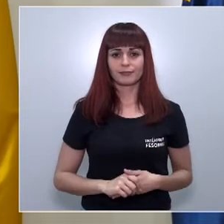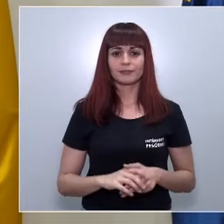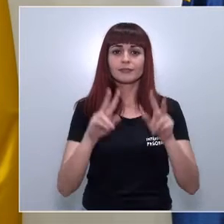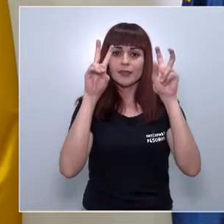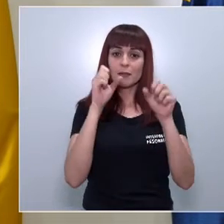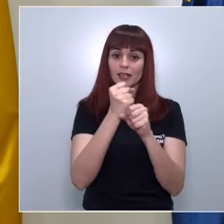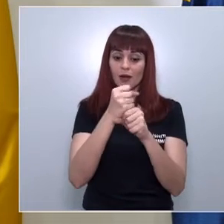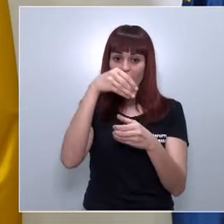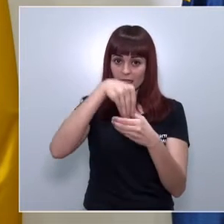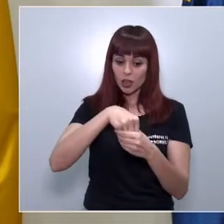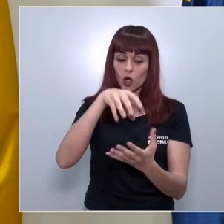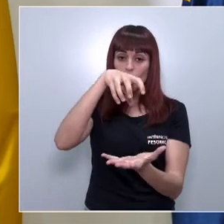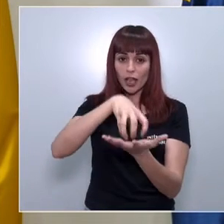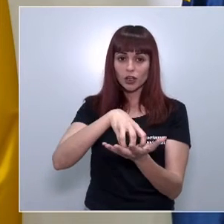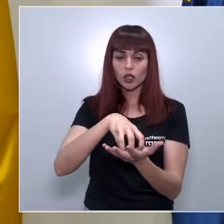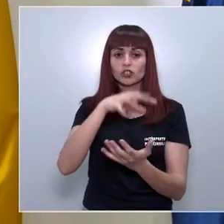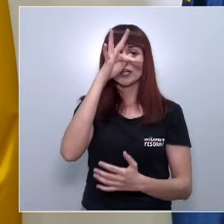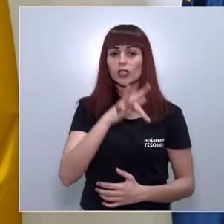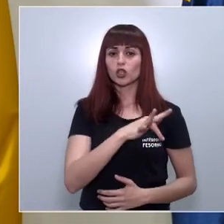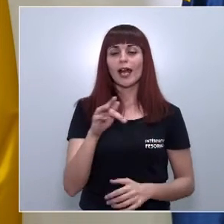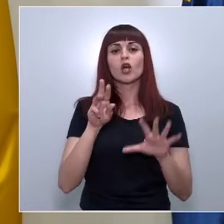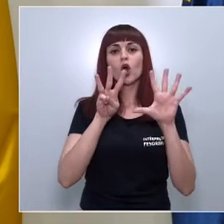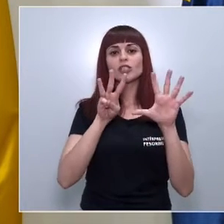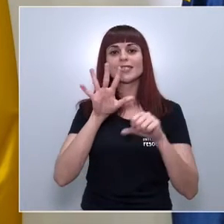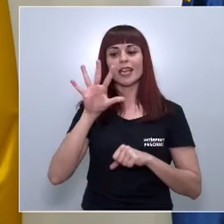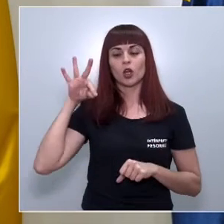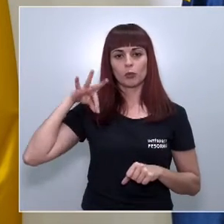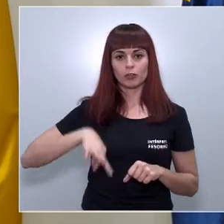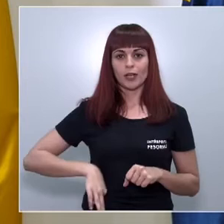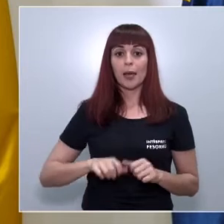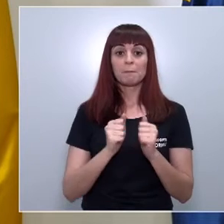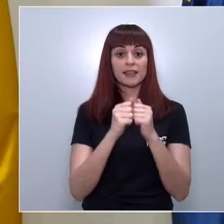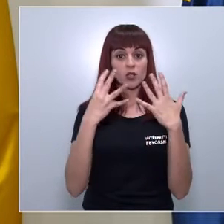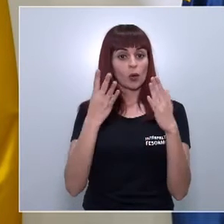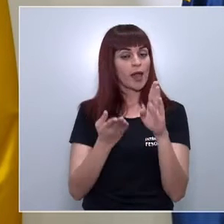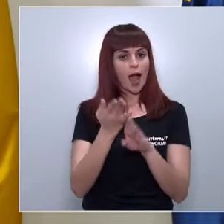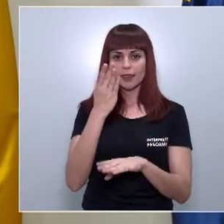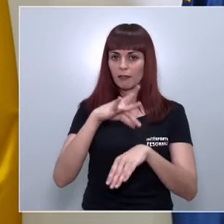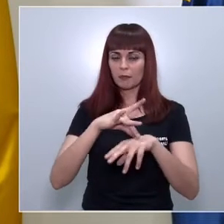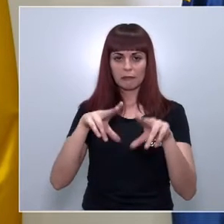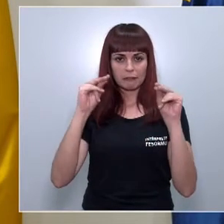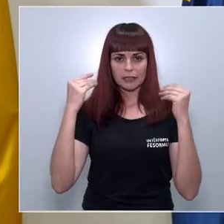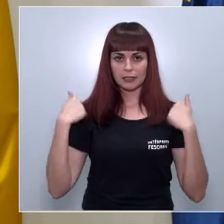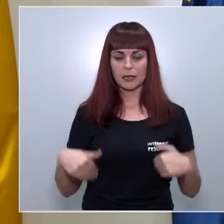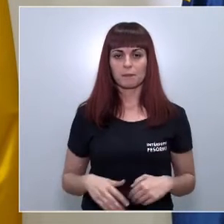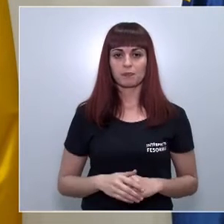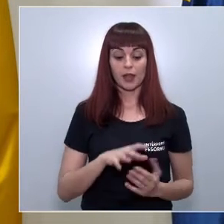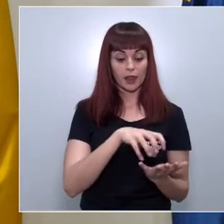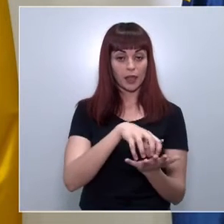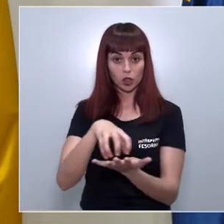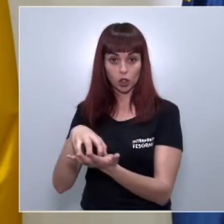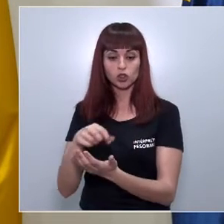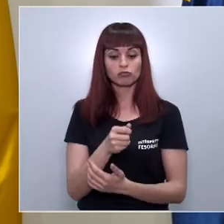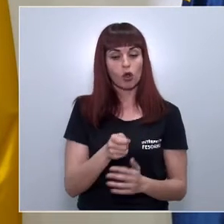trabajadores de estos centros, el número de contagiados ascendía a 85, de los que 29 ya están dados de alta. Y en cuanto al número de centros,